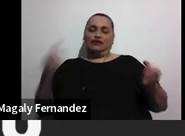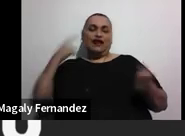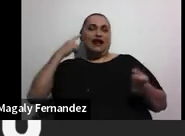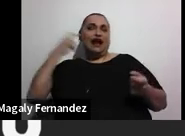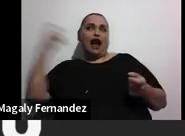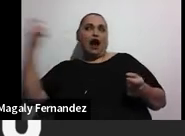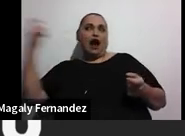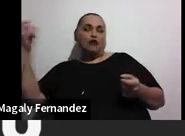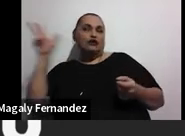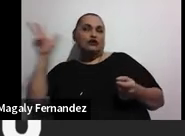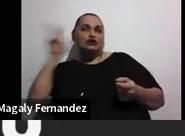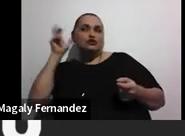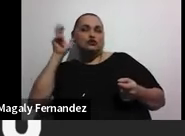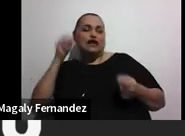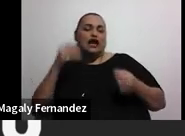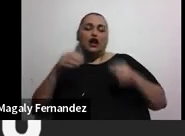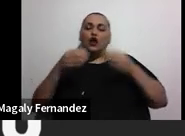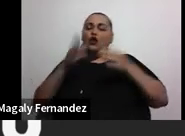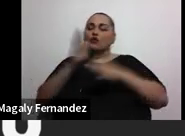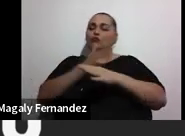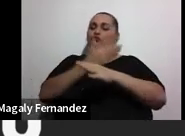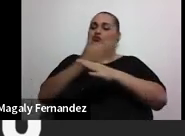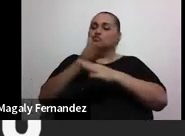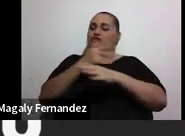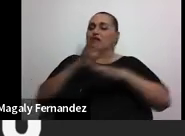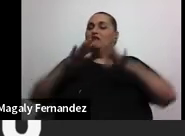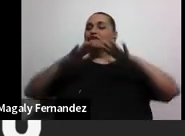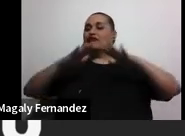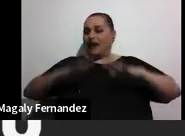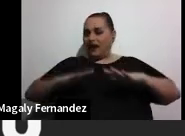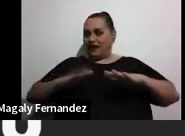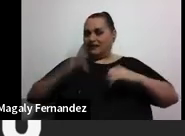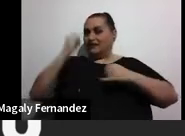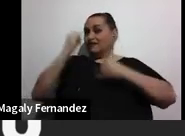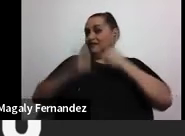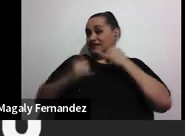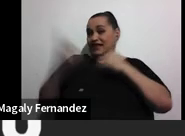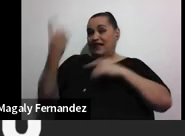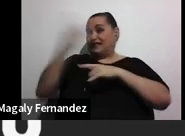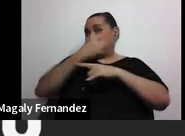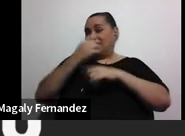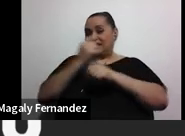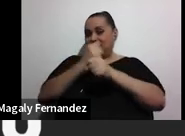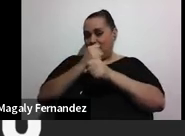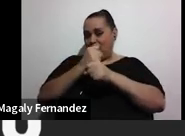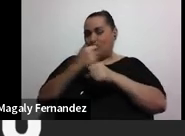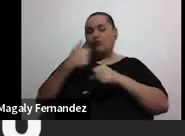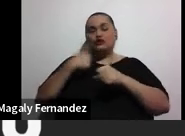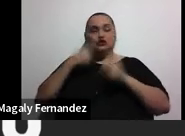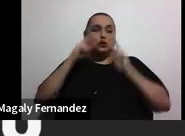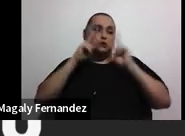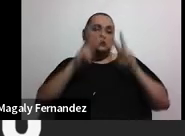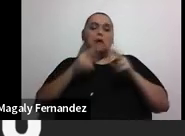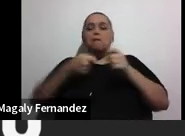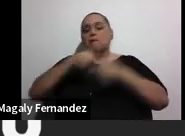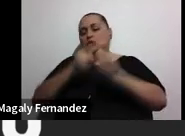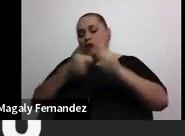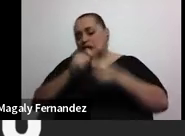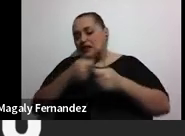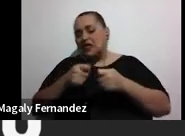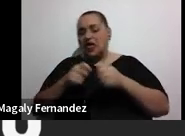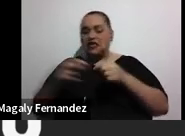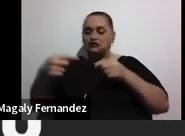música relajante al final del día del trabajo distraerme haciendo manualidades rompecabezas